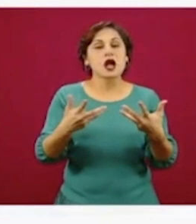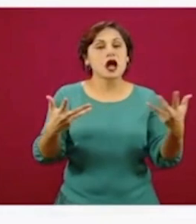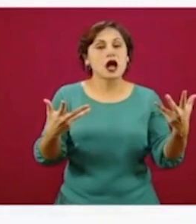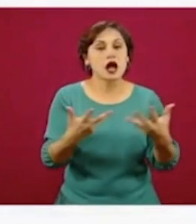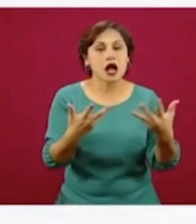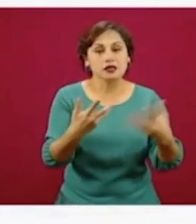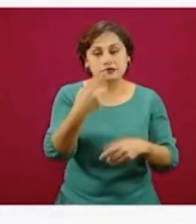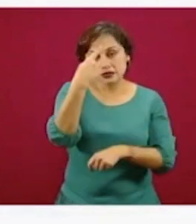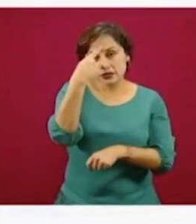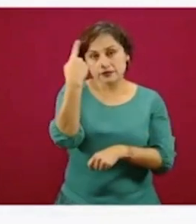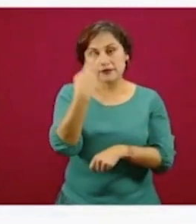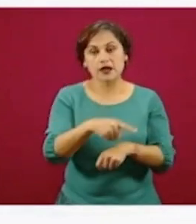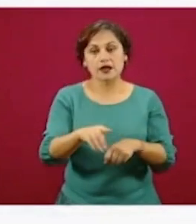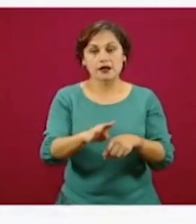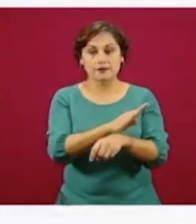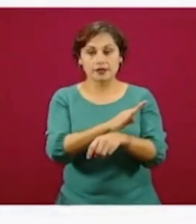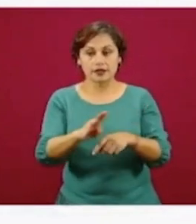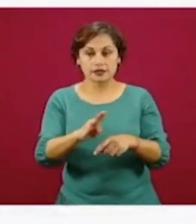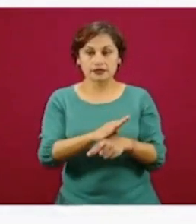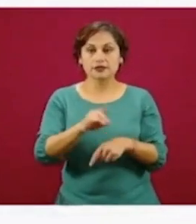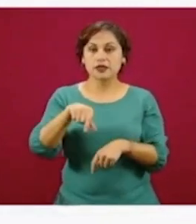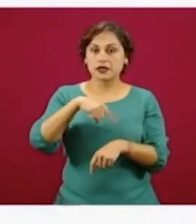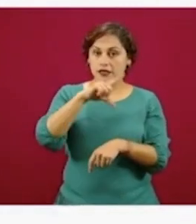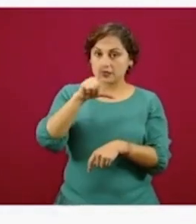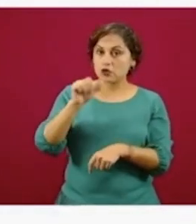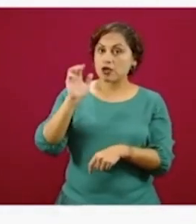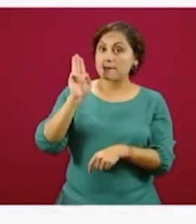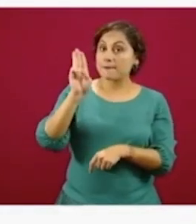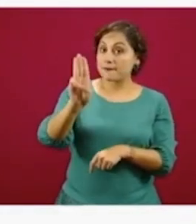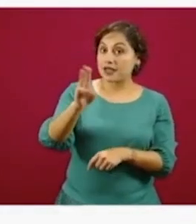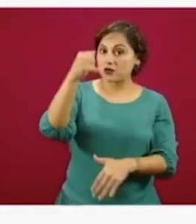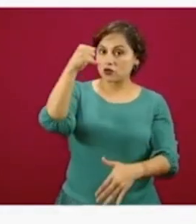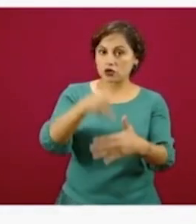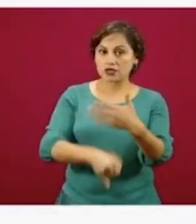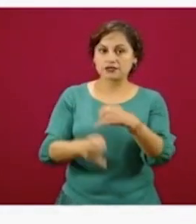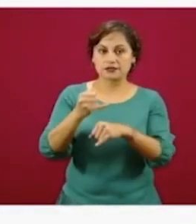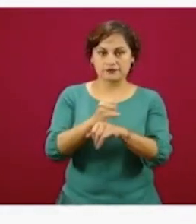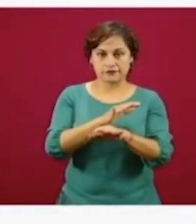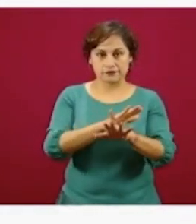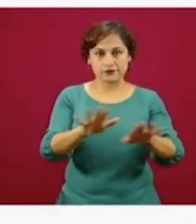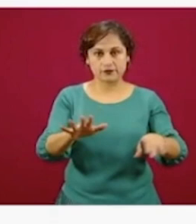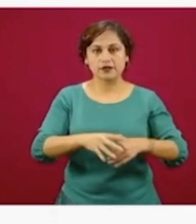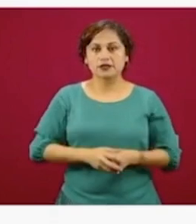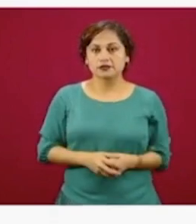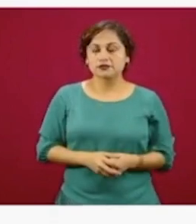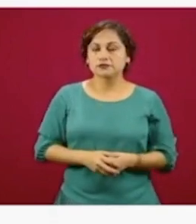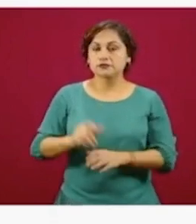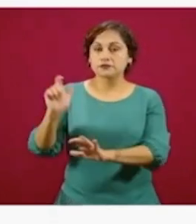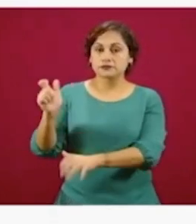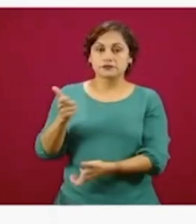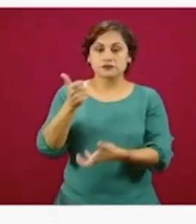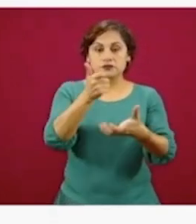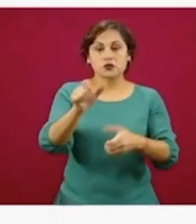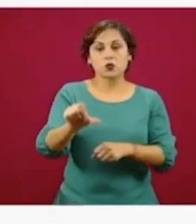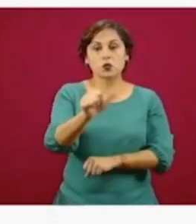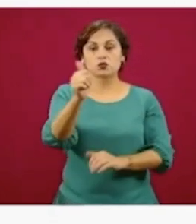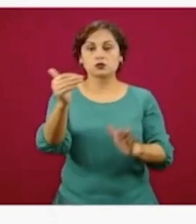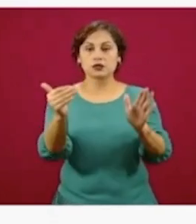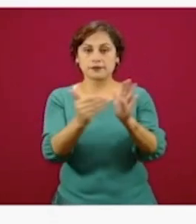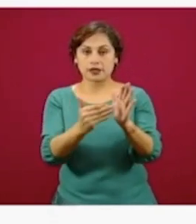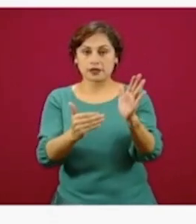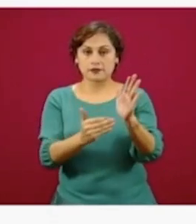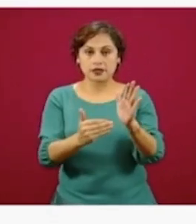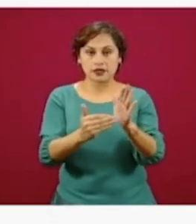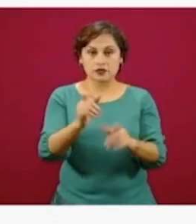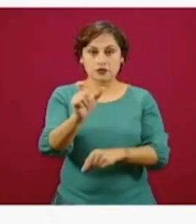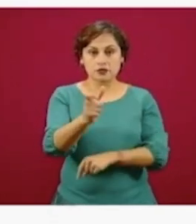presentado a ustedes en detalle el próximo miércoles. Este programa tiene un presupuesto de 11 mil millones de pesos. El